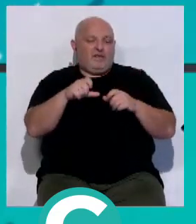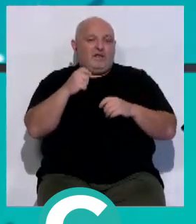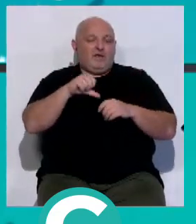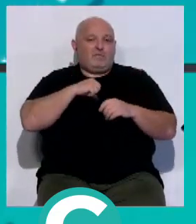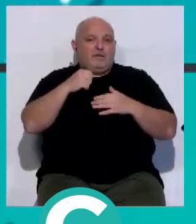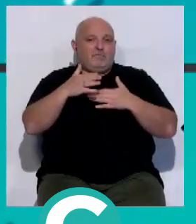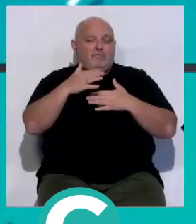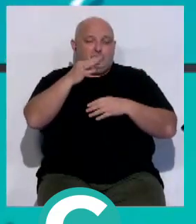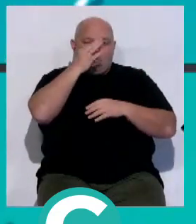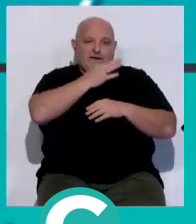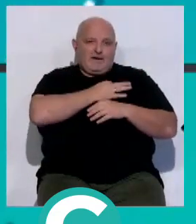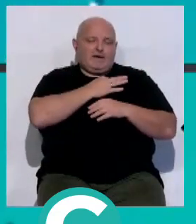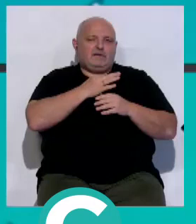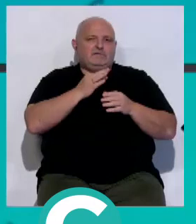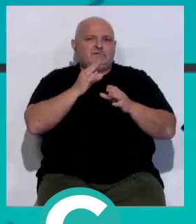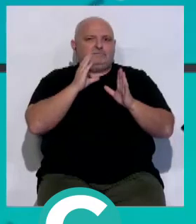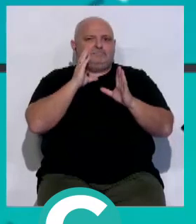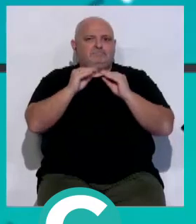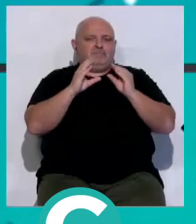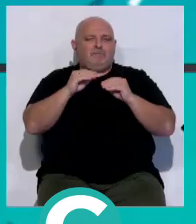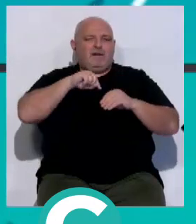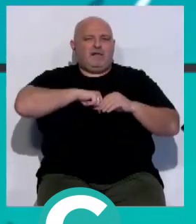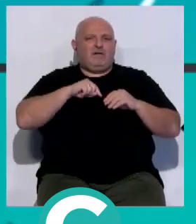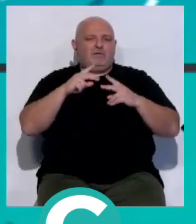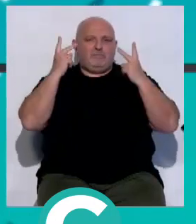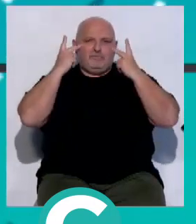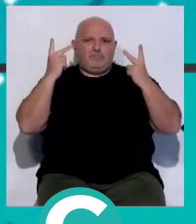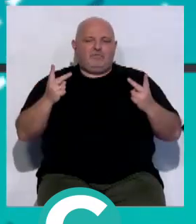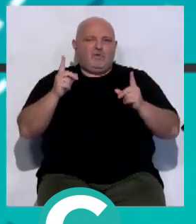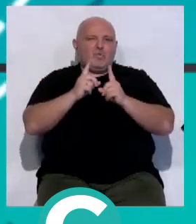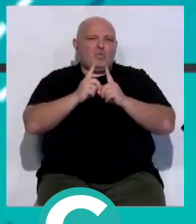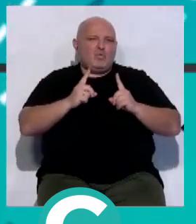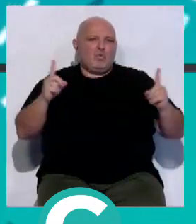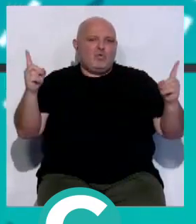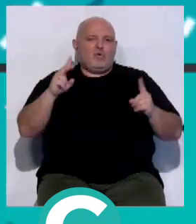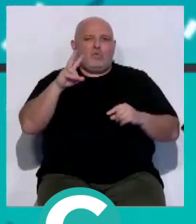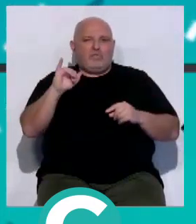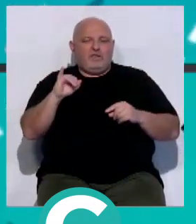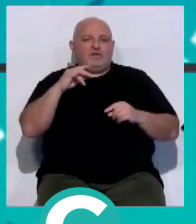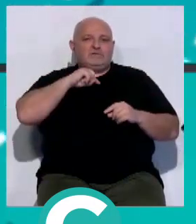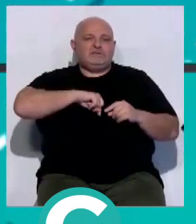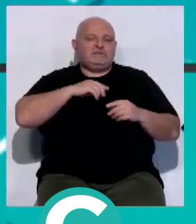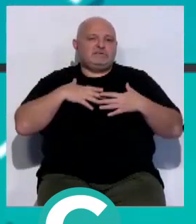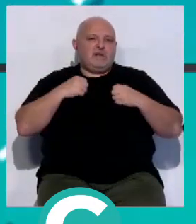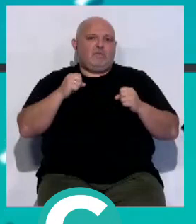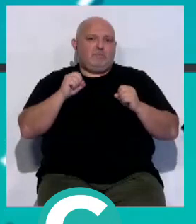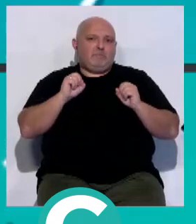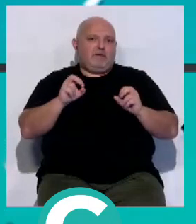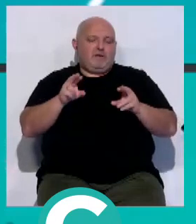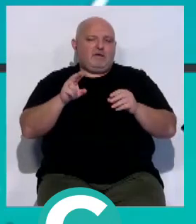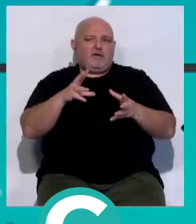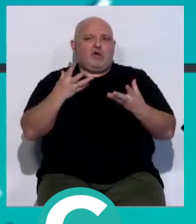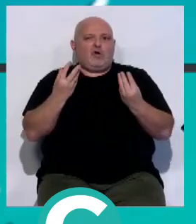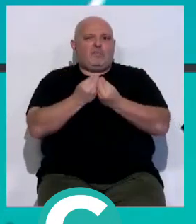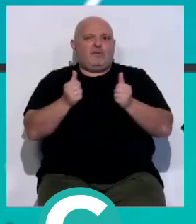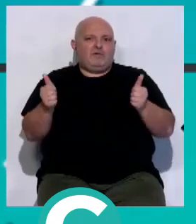El hospital de Puerto Real organiza salidas para el bienestar de personas con estancia prolongada en la UCI si su estado de salud lo permite y en